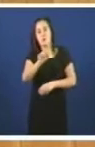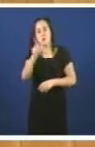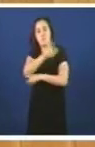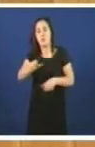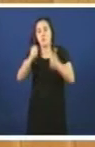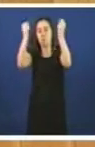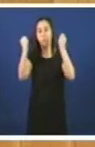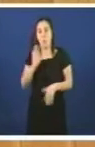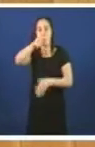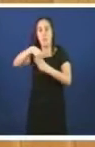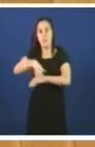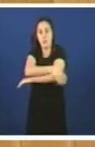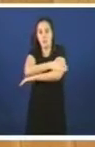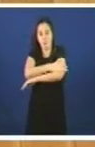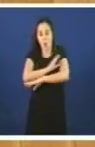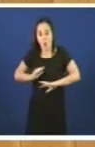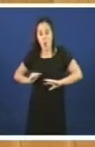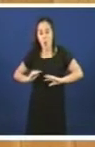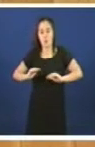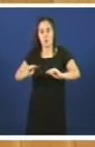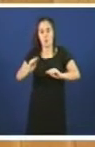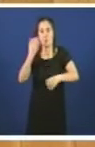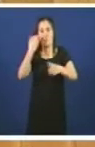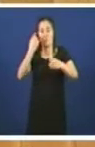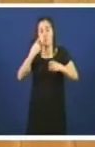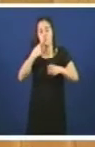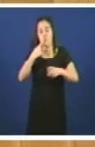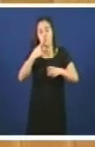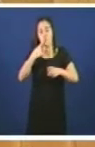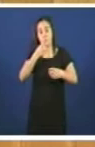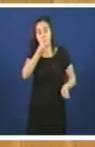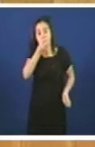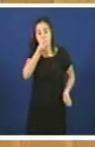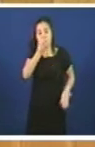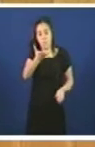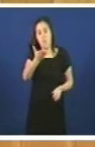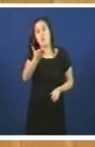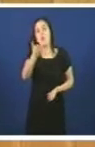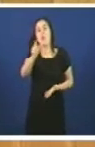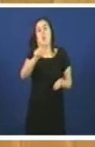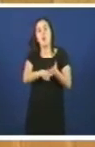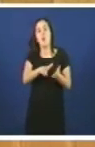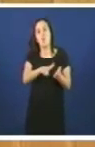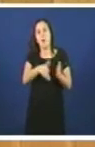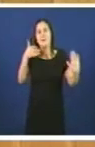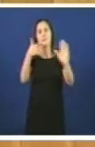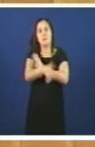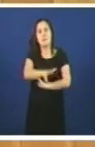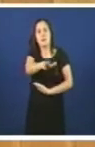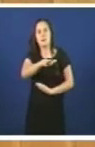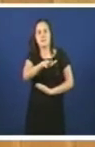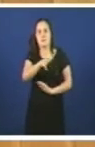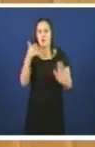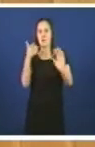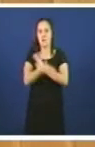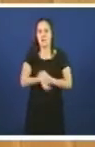exercicio público da súa función non se manifestasen en galego. Utilizan sistemáticamente en español singularmente